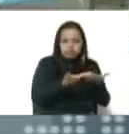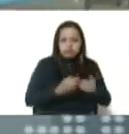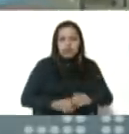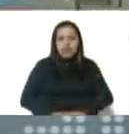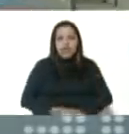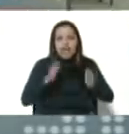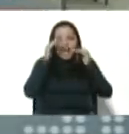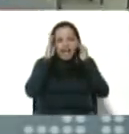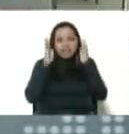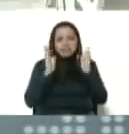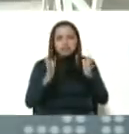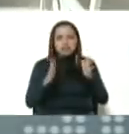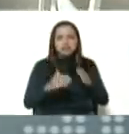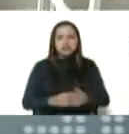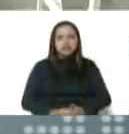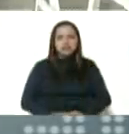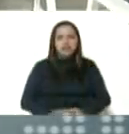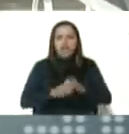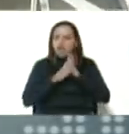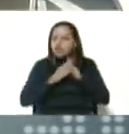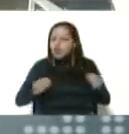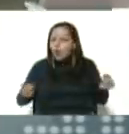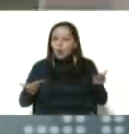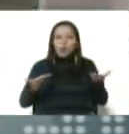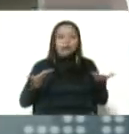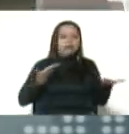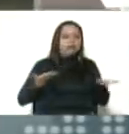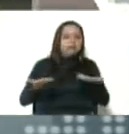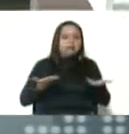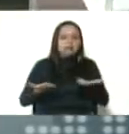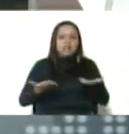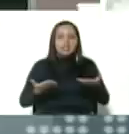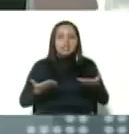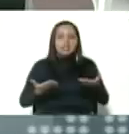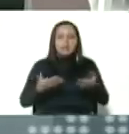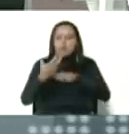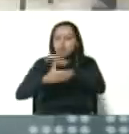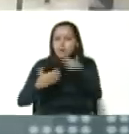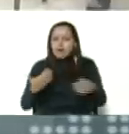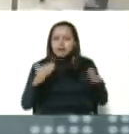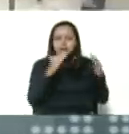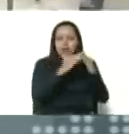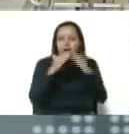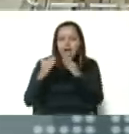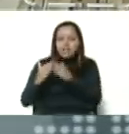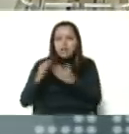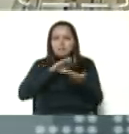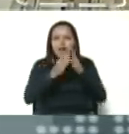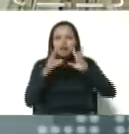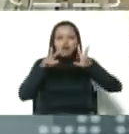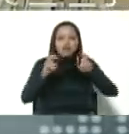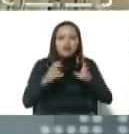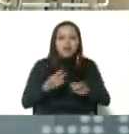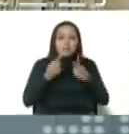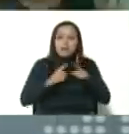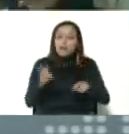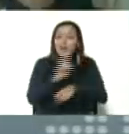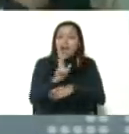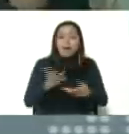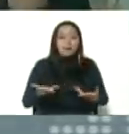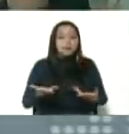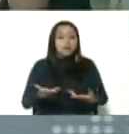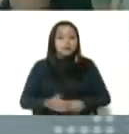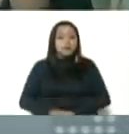atender todos los temas que pudieran tener de vivienda con barrio no barrio tricolor, pero de inmediato,